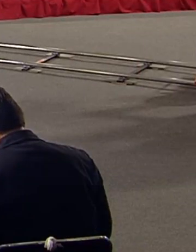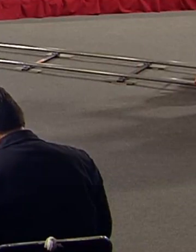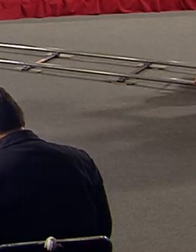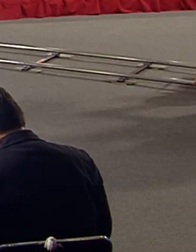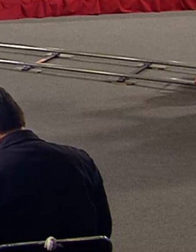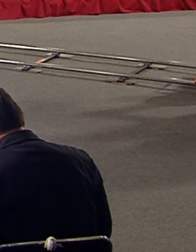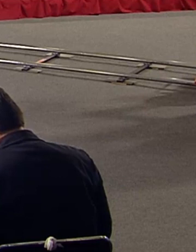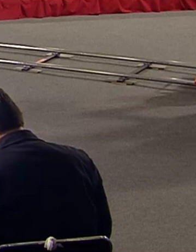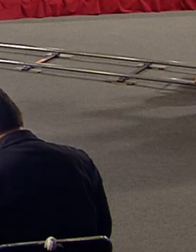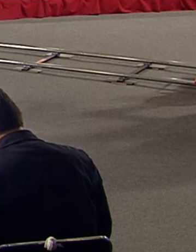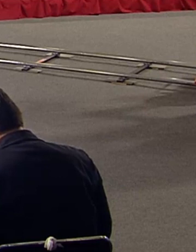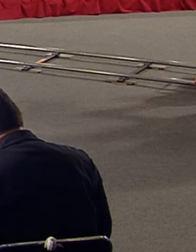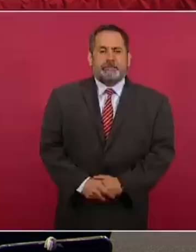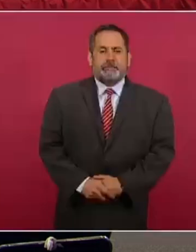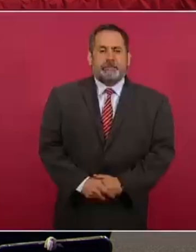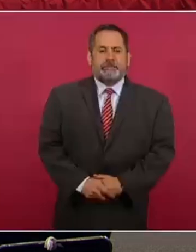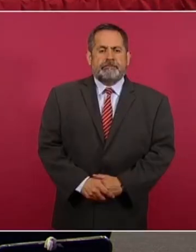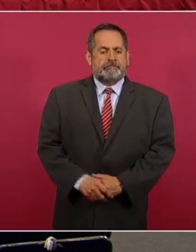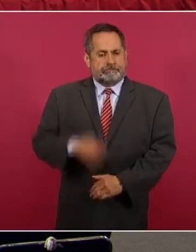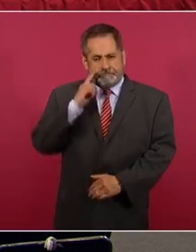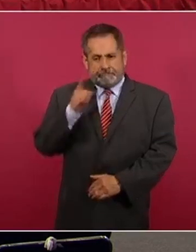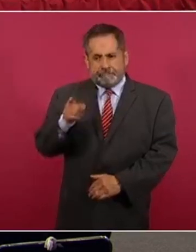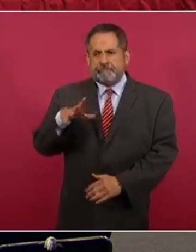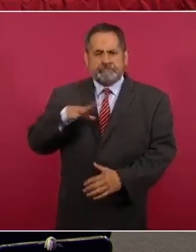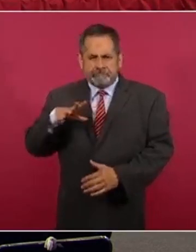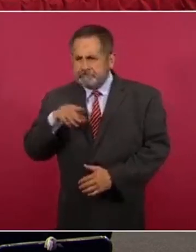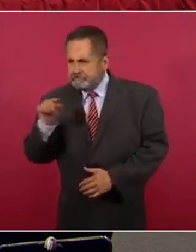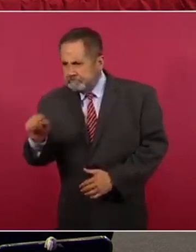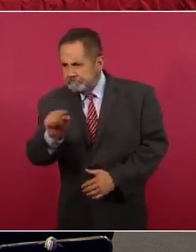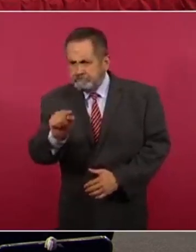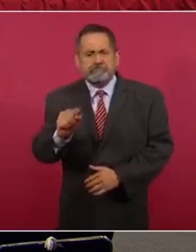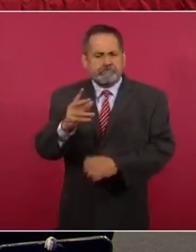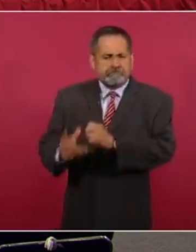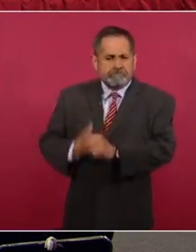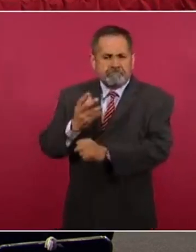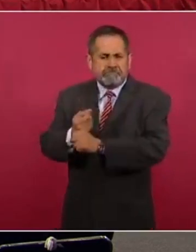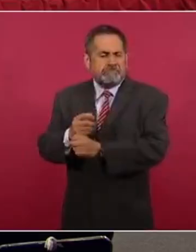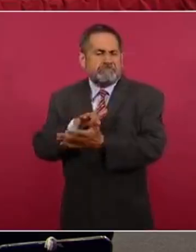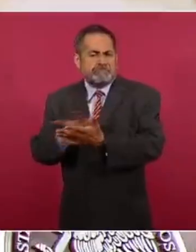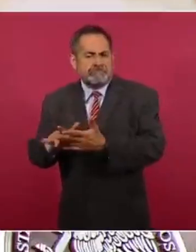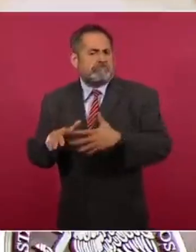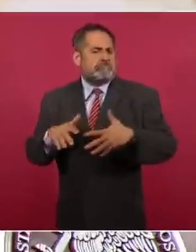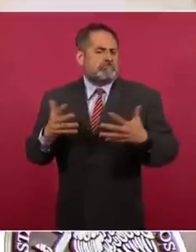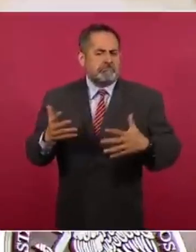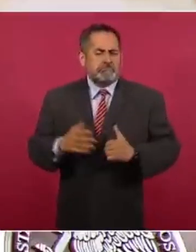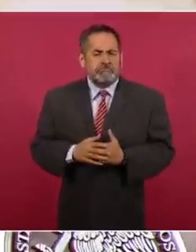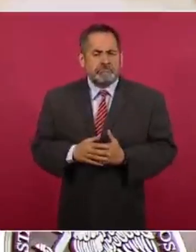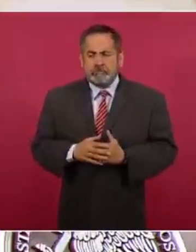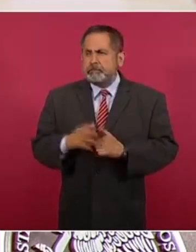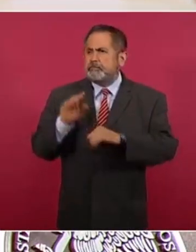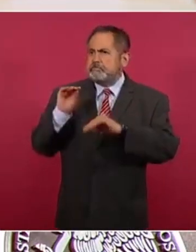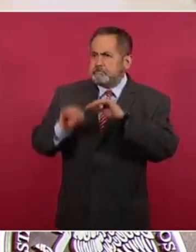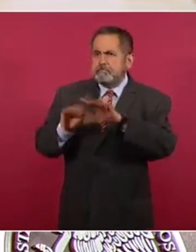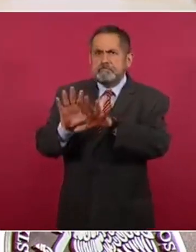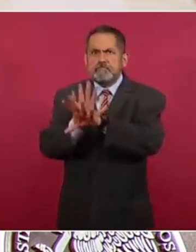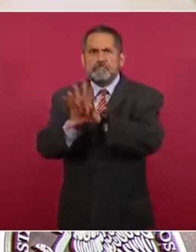obsoletas. Aquí hay que fortalecer lo que ya se tiene y pasa desde las adecuaciones y las ampliaciones